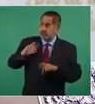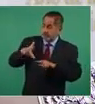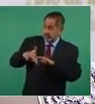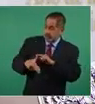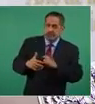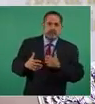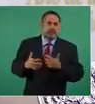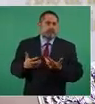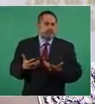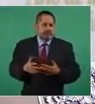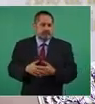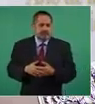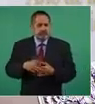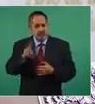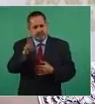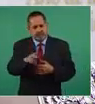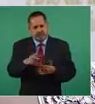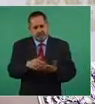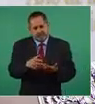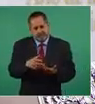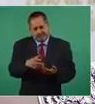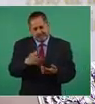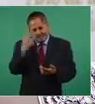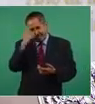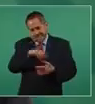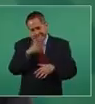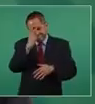Parece muy vulgar, pero lo es.